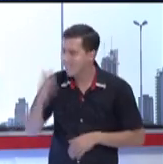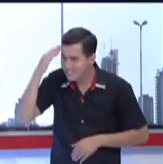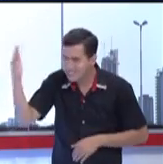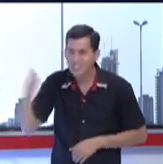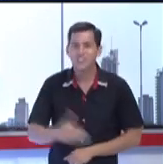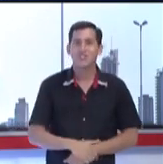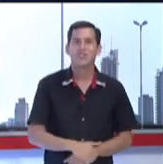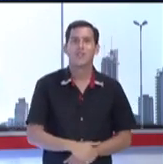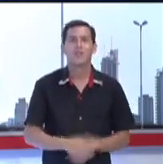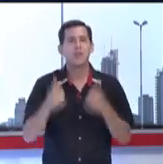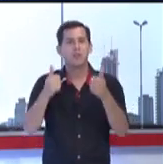Gracias. Encantadísimos.